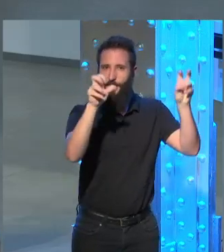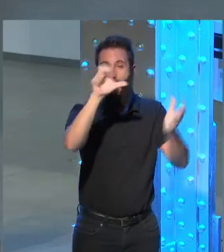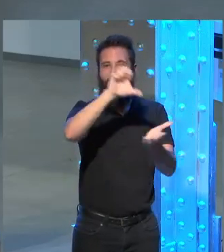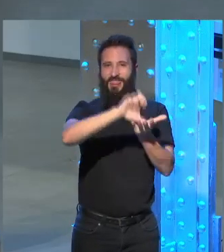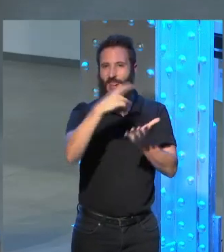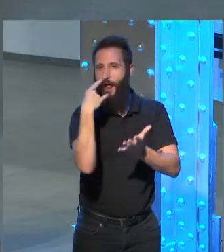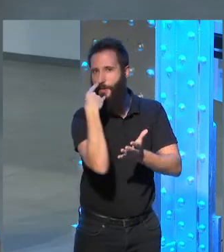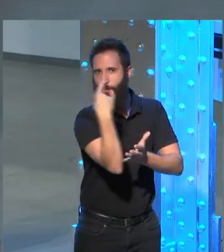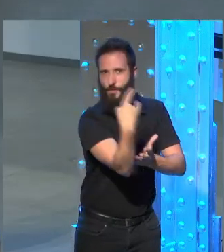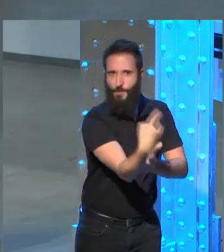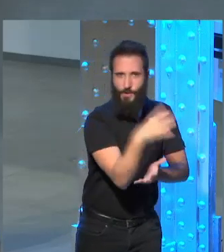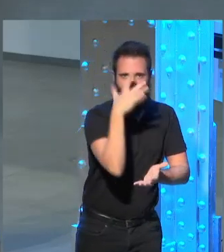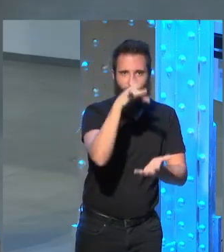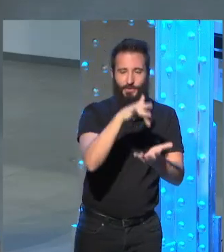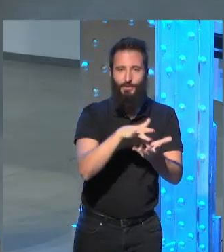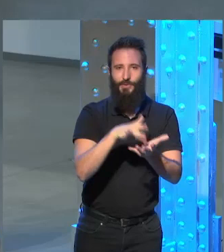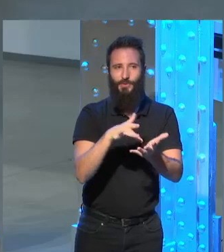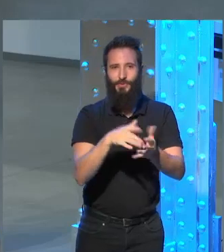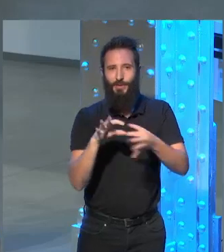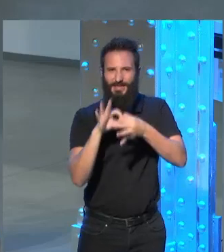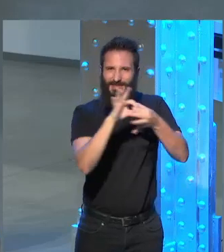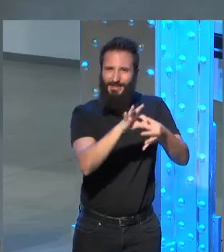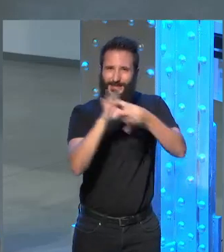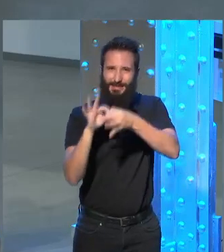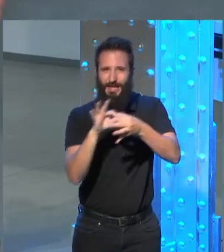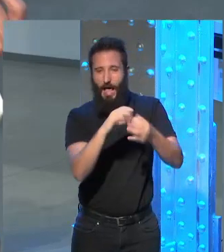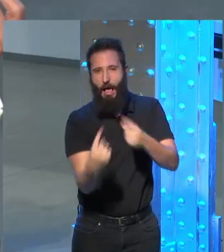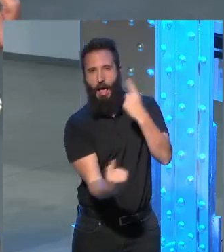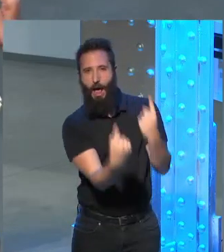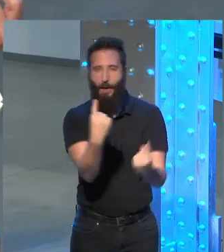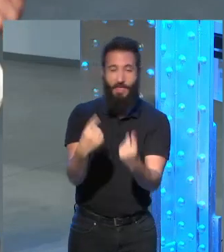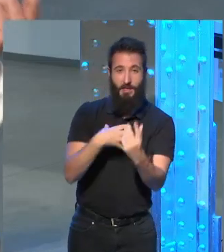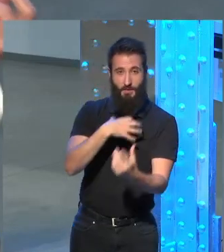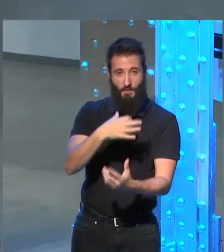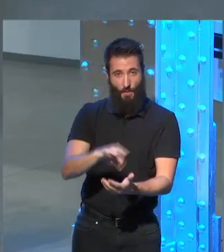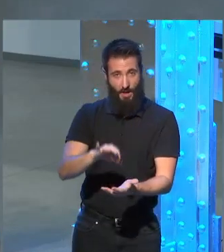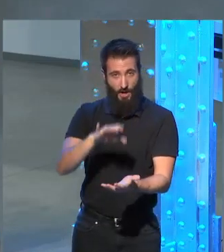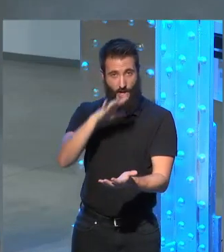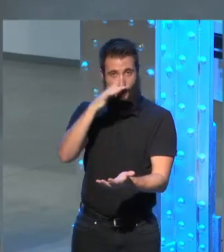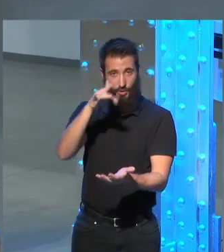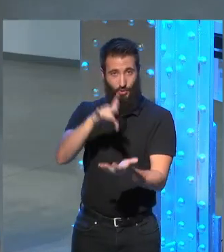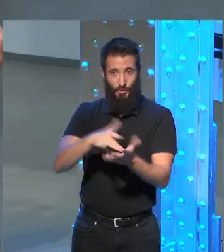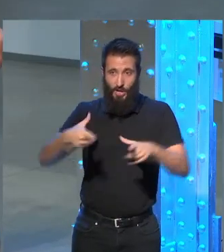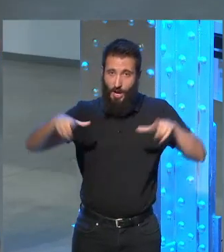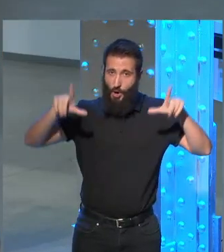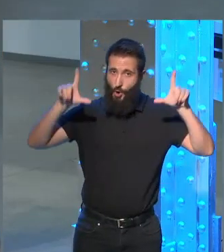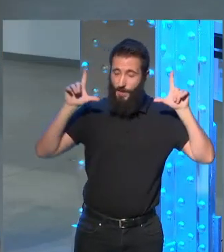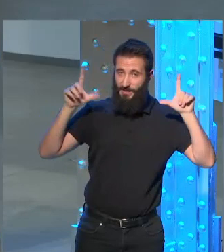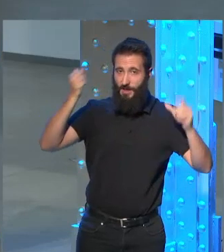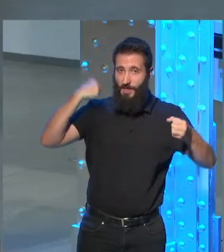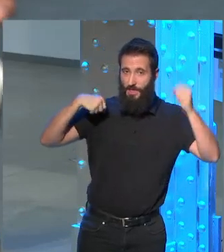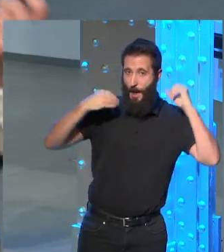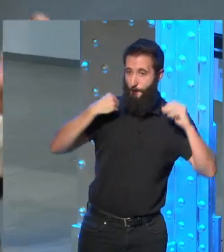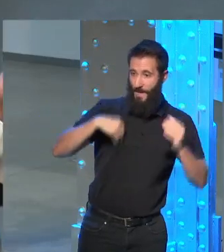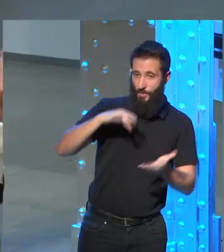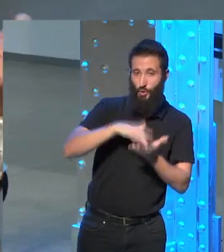central por afinidades que a veces tienen que ver con la presencia común de un personaje en ambas conversaciones